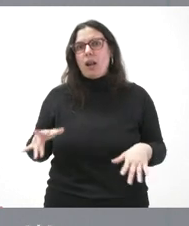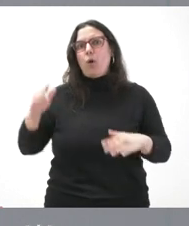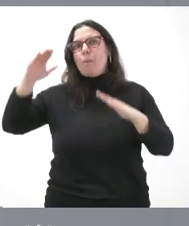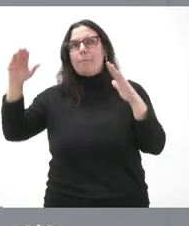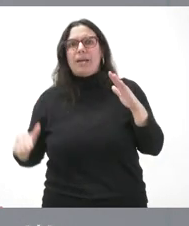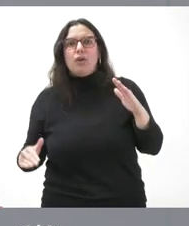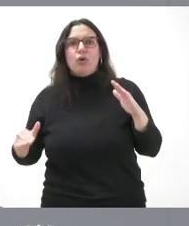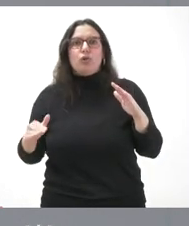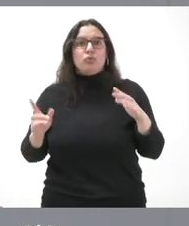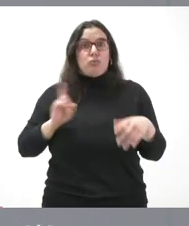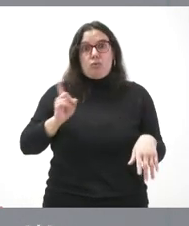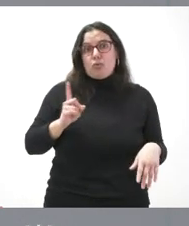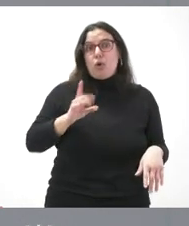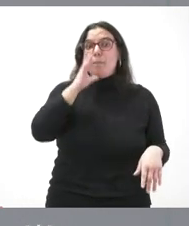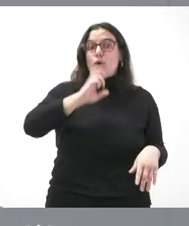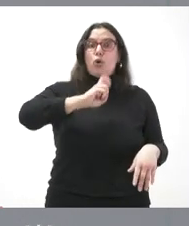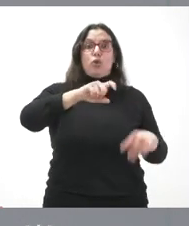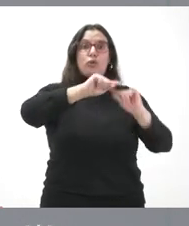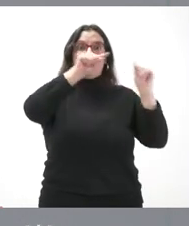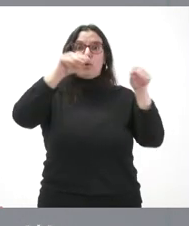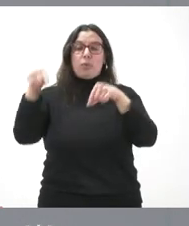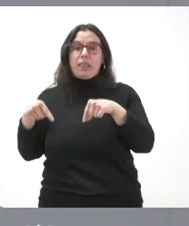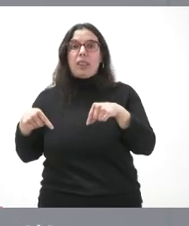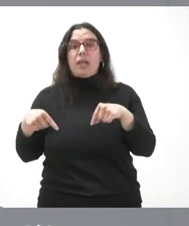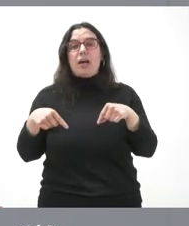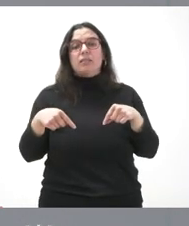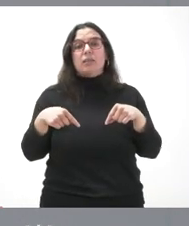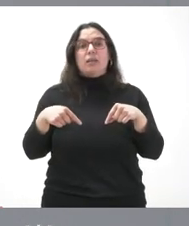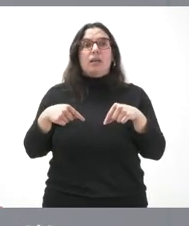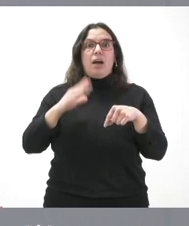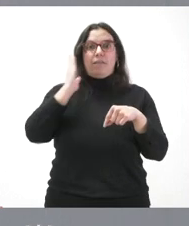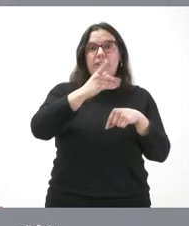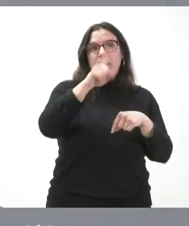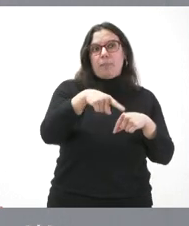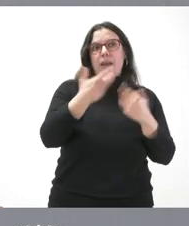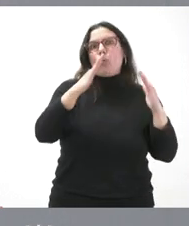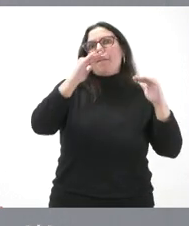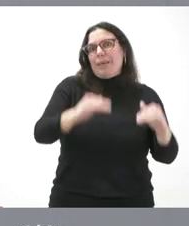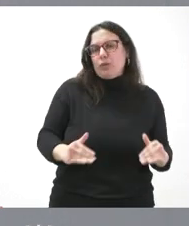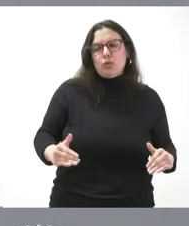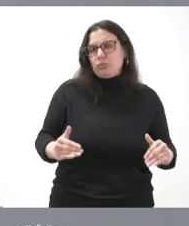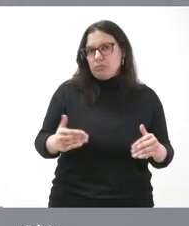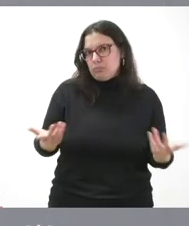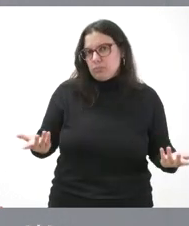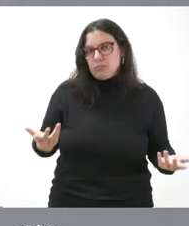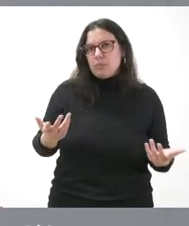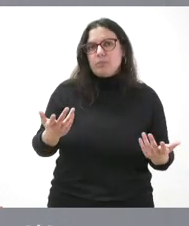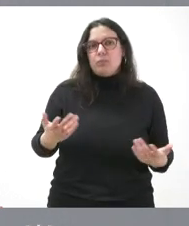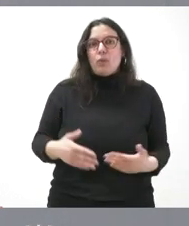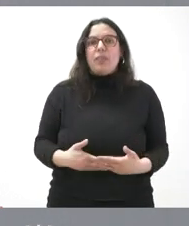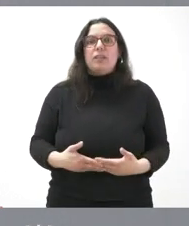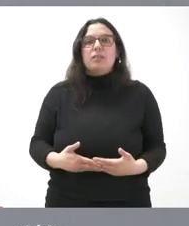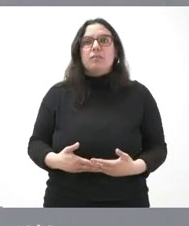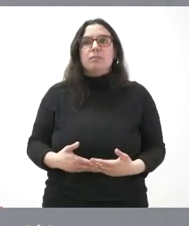porque también otras provincias hayan sufrido daños, incluso de menor intensidad. Por tanto, el que